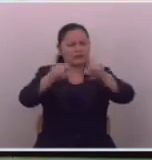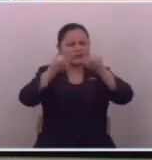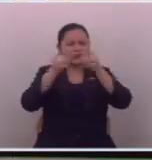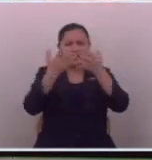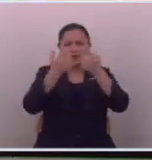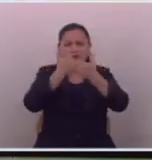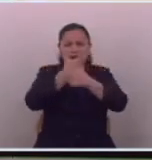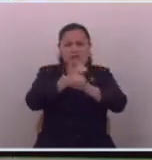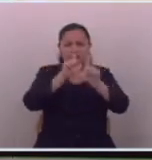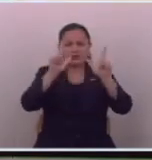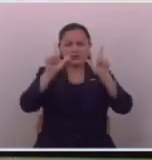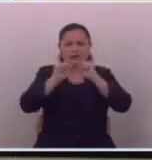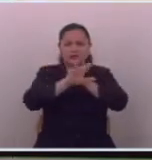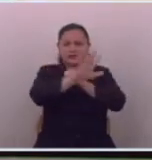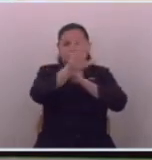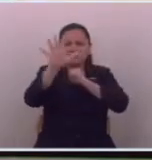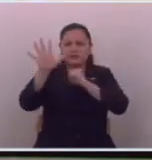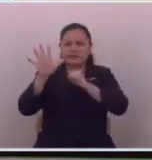lo que quieran